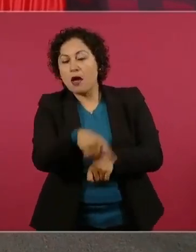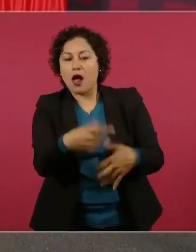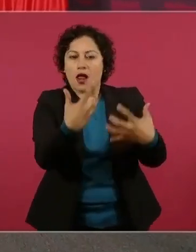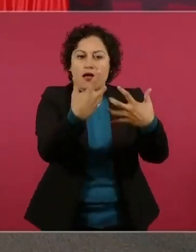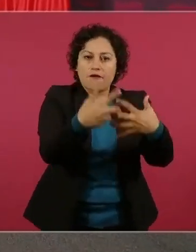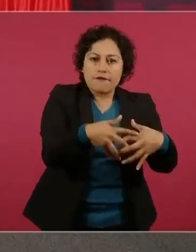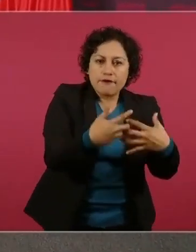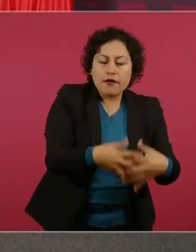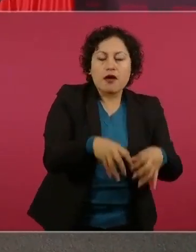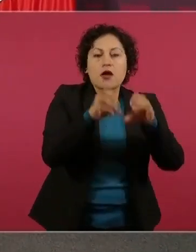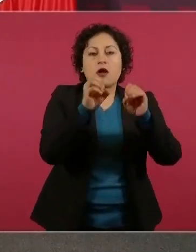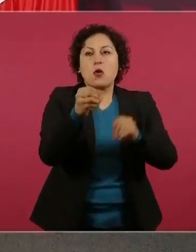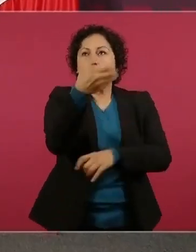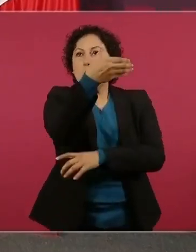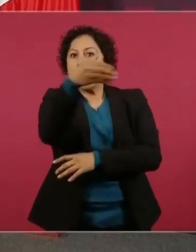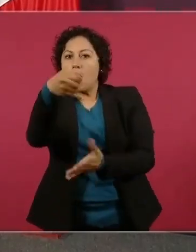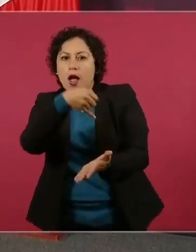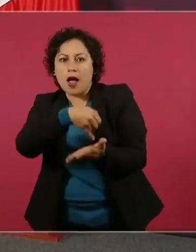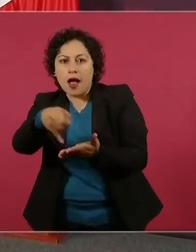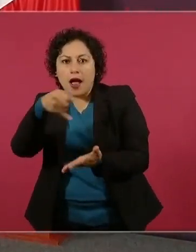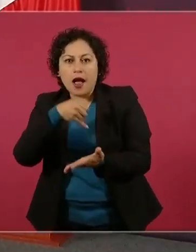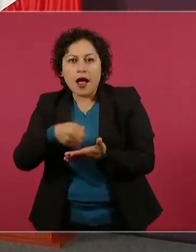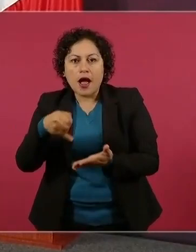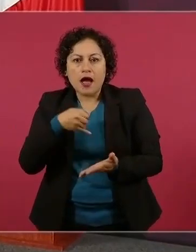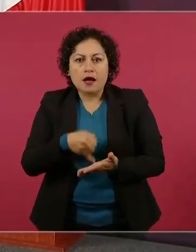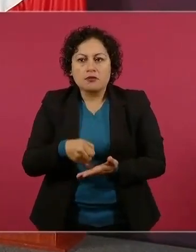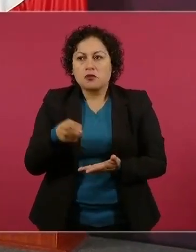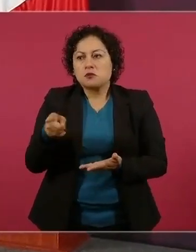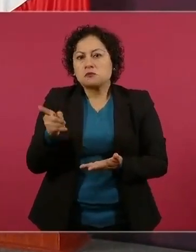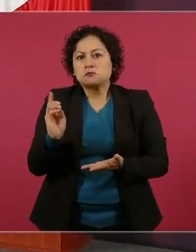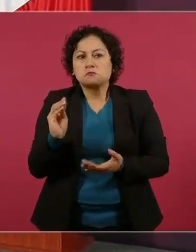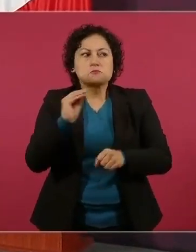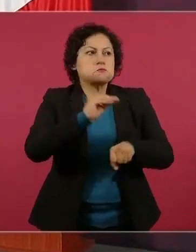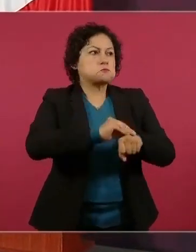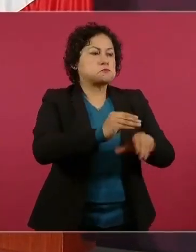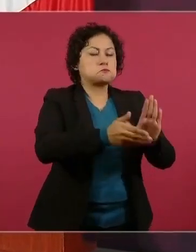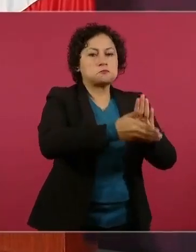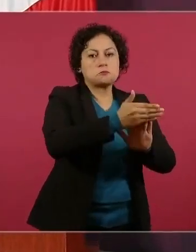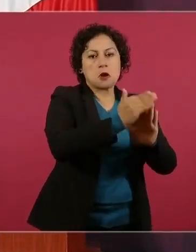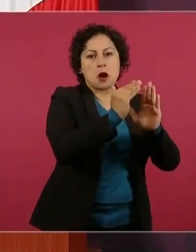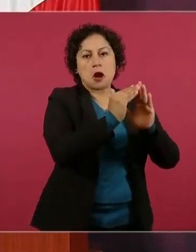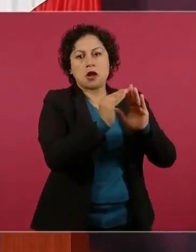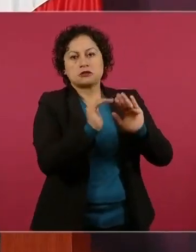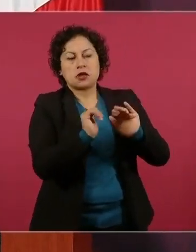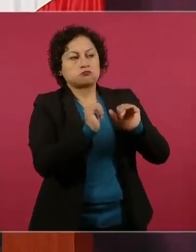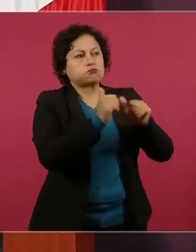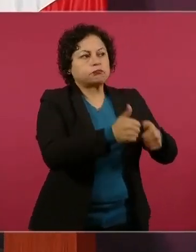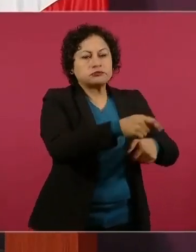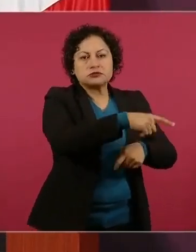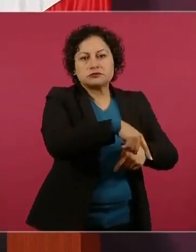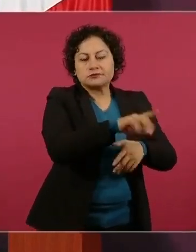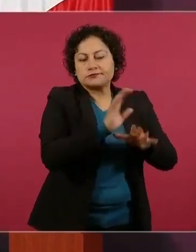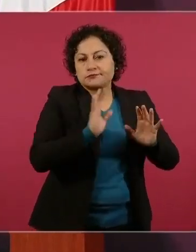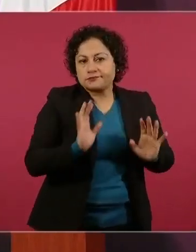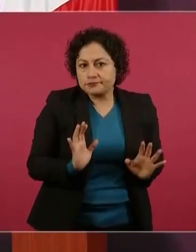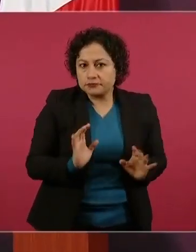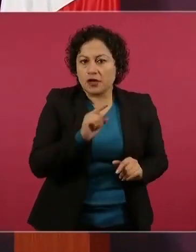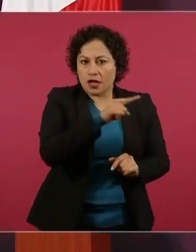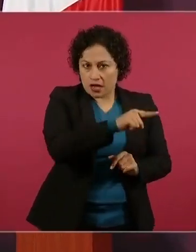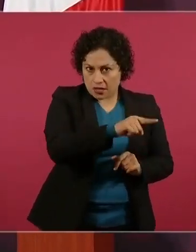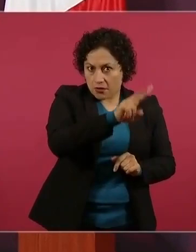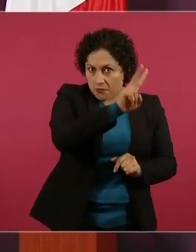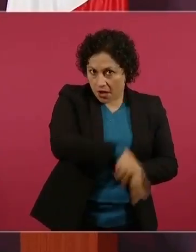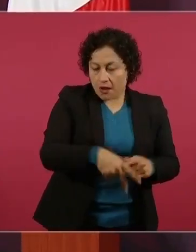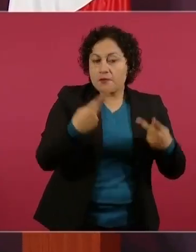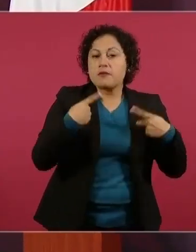documentación. Sí son trabajadores agrícolas, jornaleros